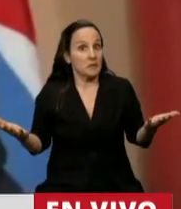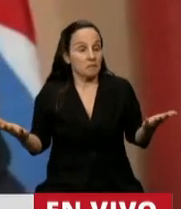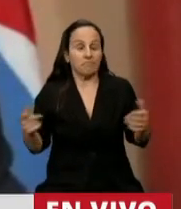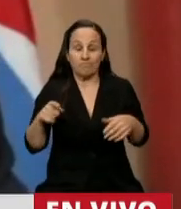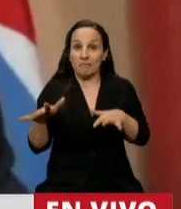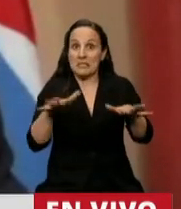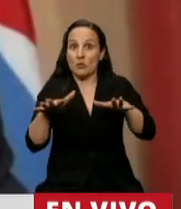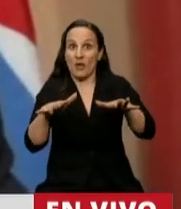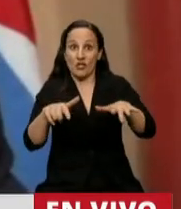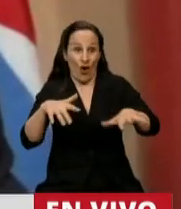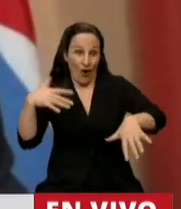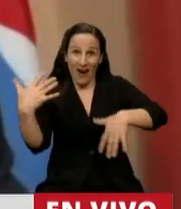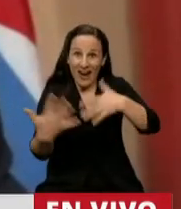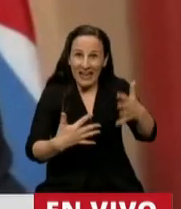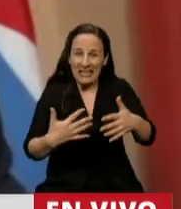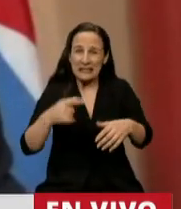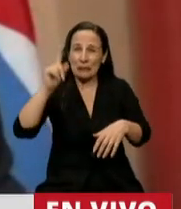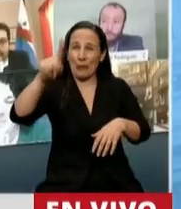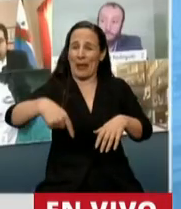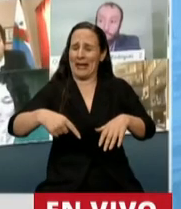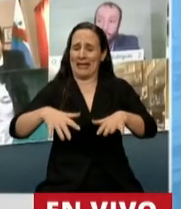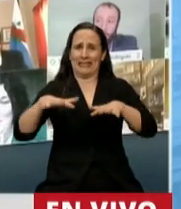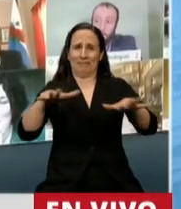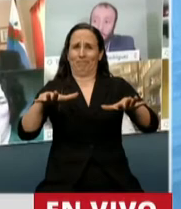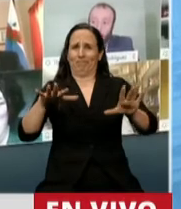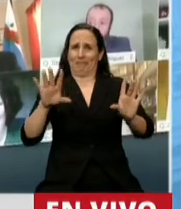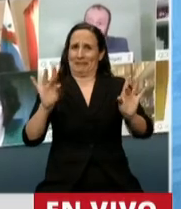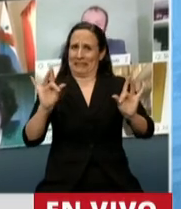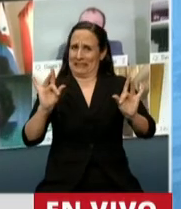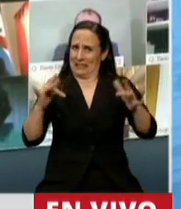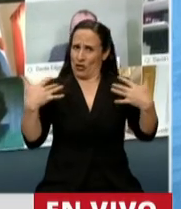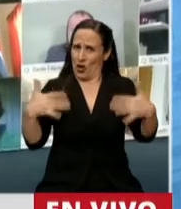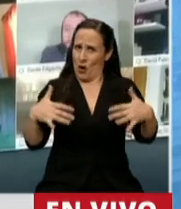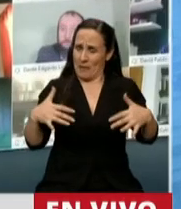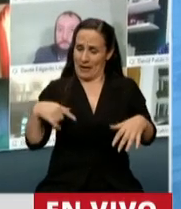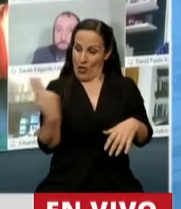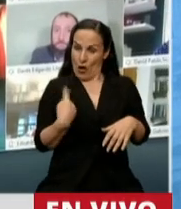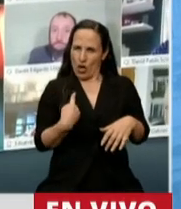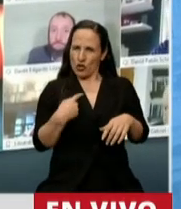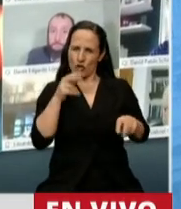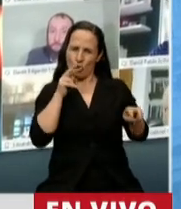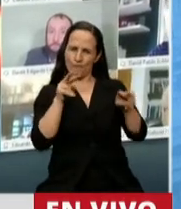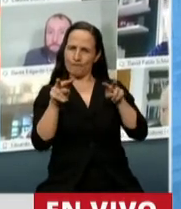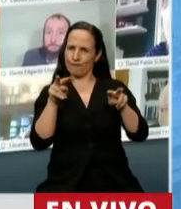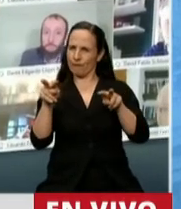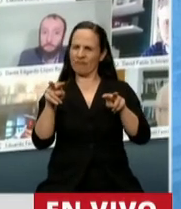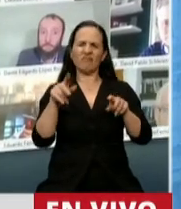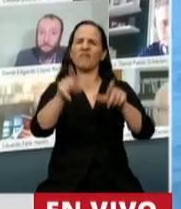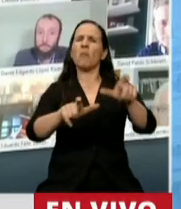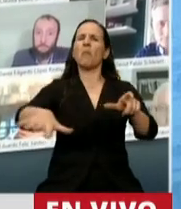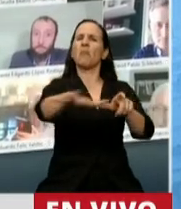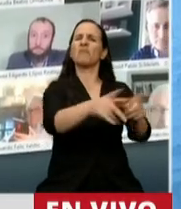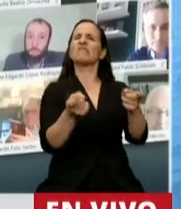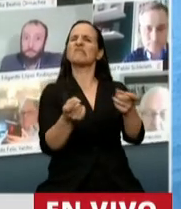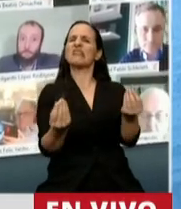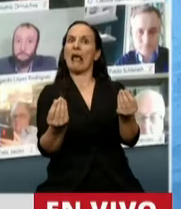de crisis motiva escenarios complicados y en el desafío consiste identificar la necesidad de la gente y actuar